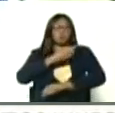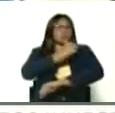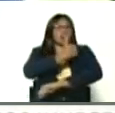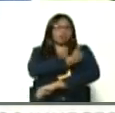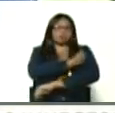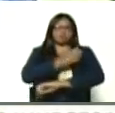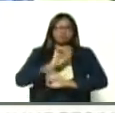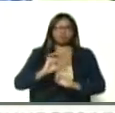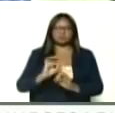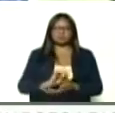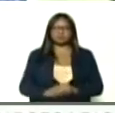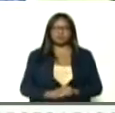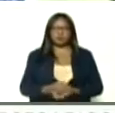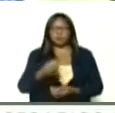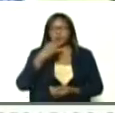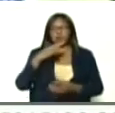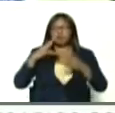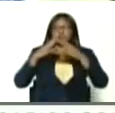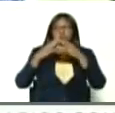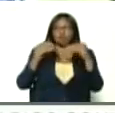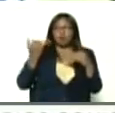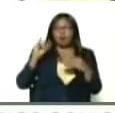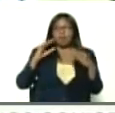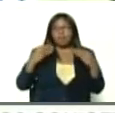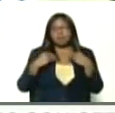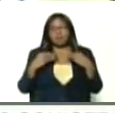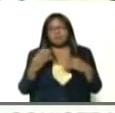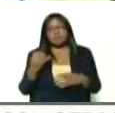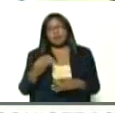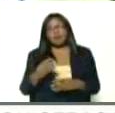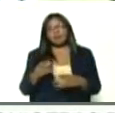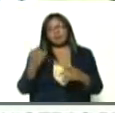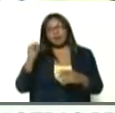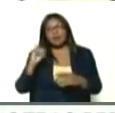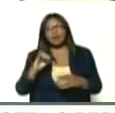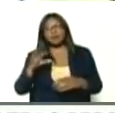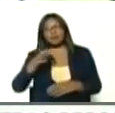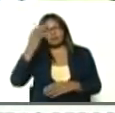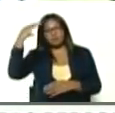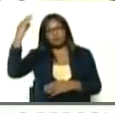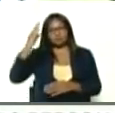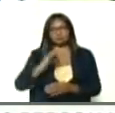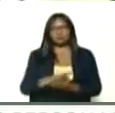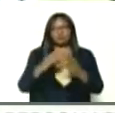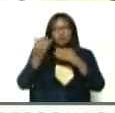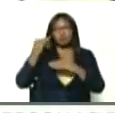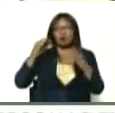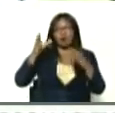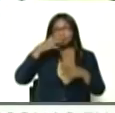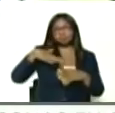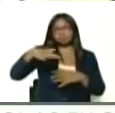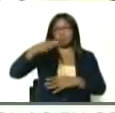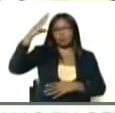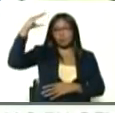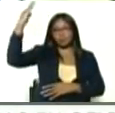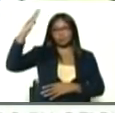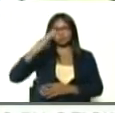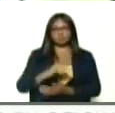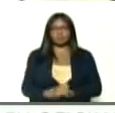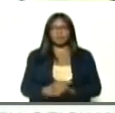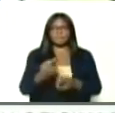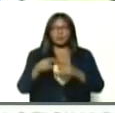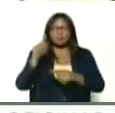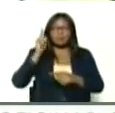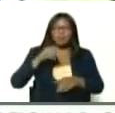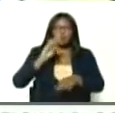bueno, de todo hay en la viña del señor, como dicen, de todo hay en la viña del señor, pero tenemos que